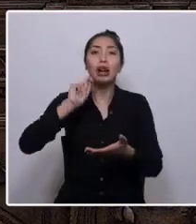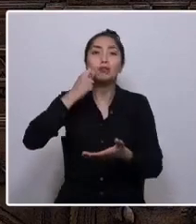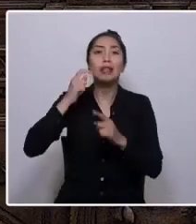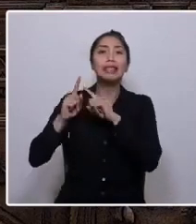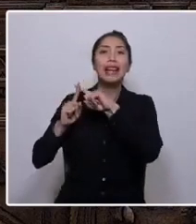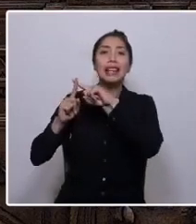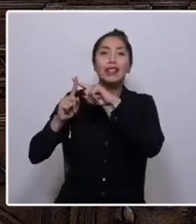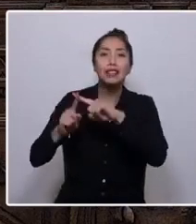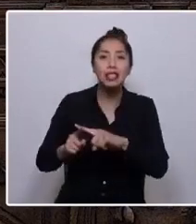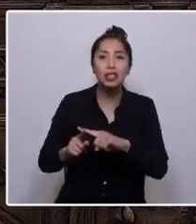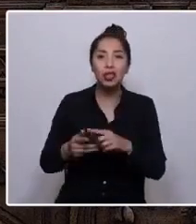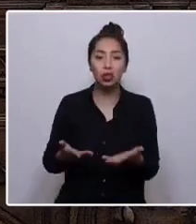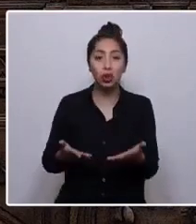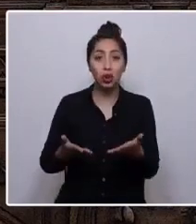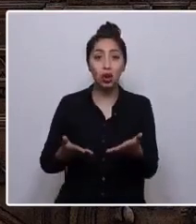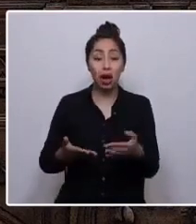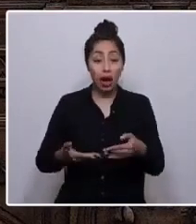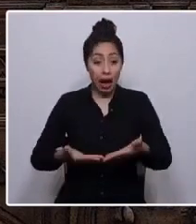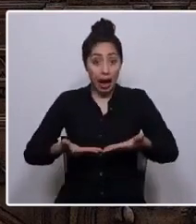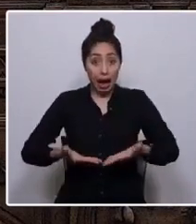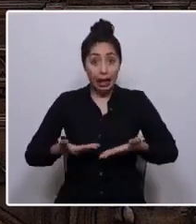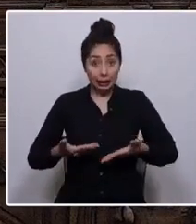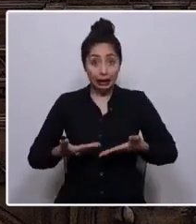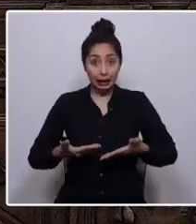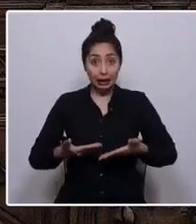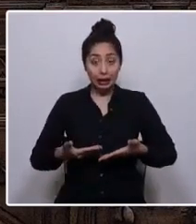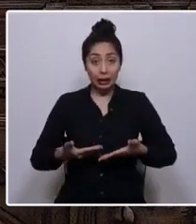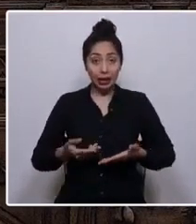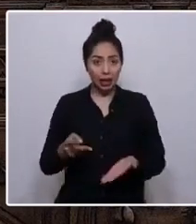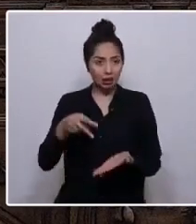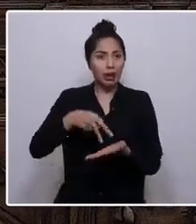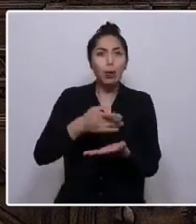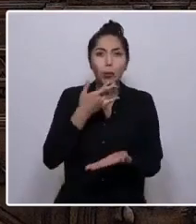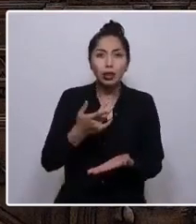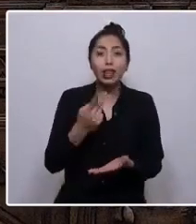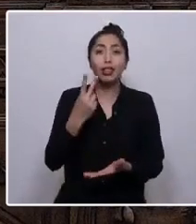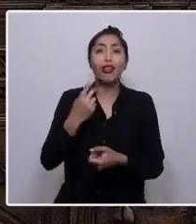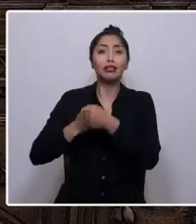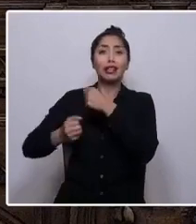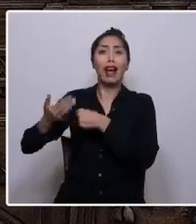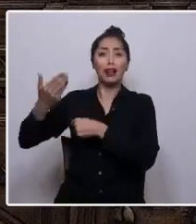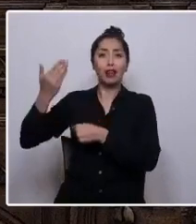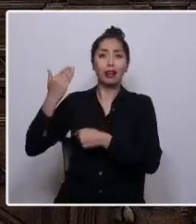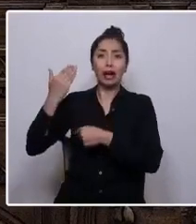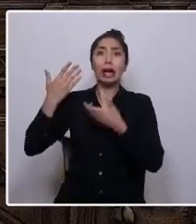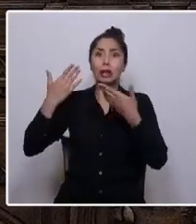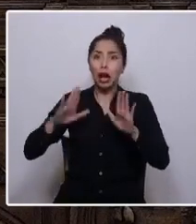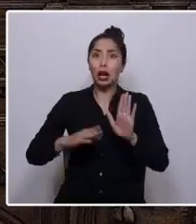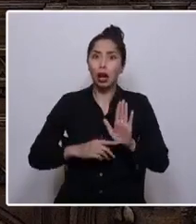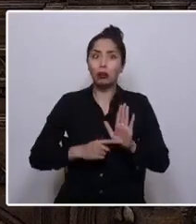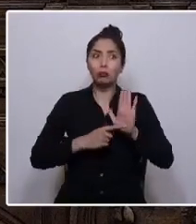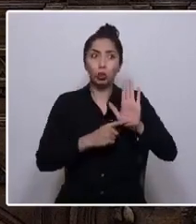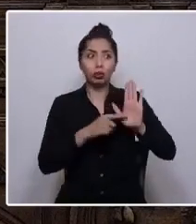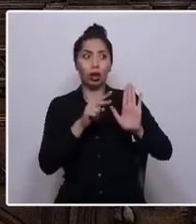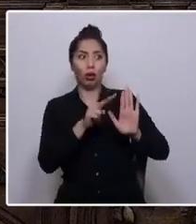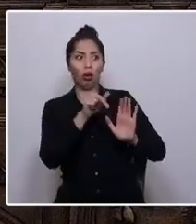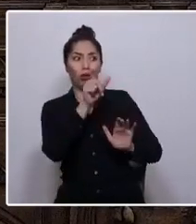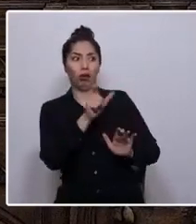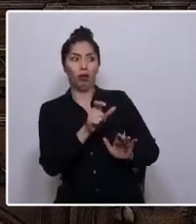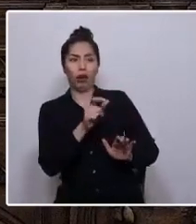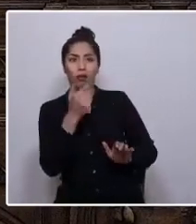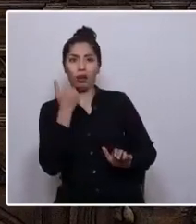Estamos aquí porque hace dos años se cayeron las máscaras. La vergüenza ya no se pudo esconder bajo la